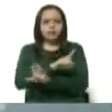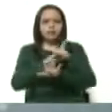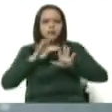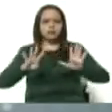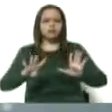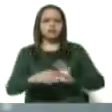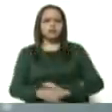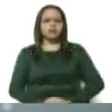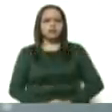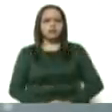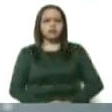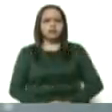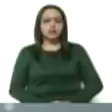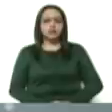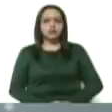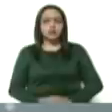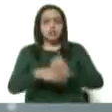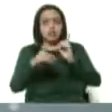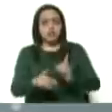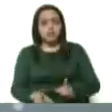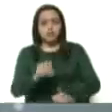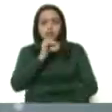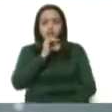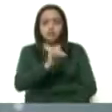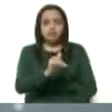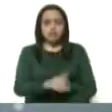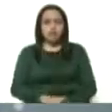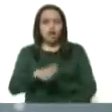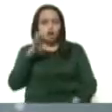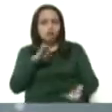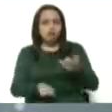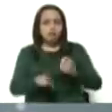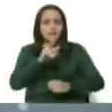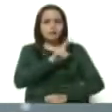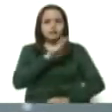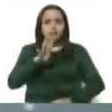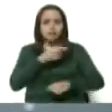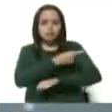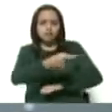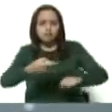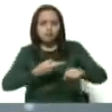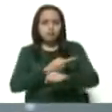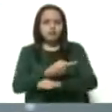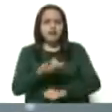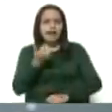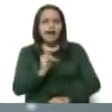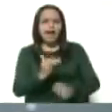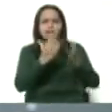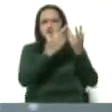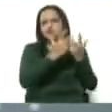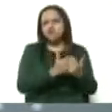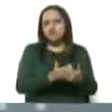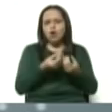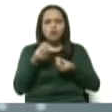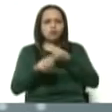y debemos reportar que en las últimas 24 horas se han presentado